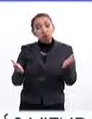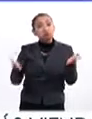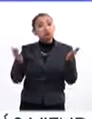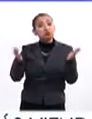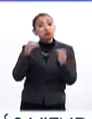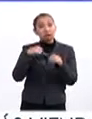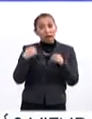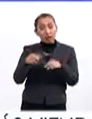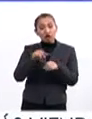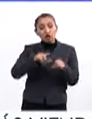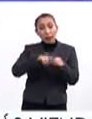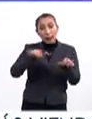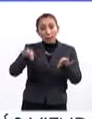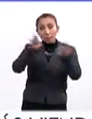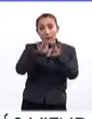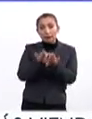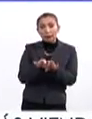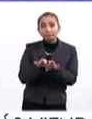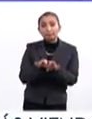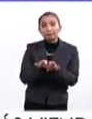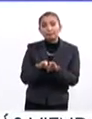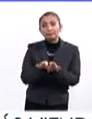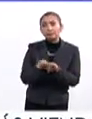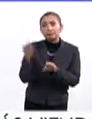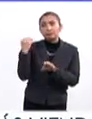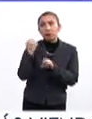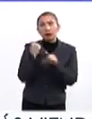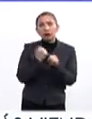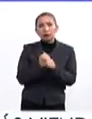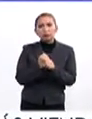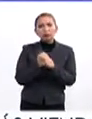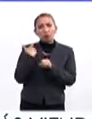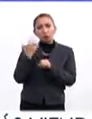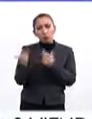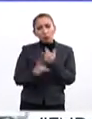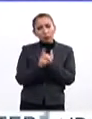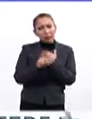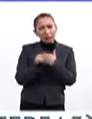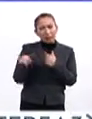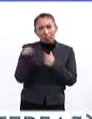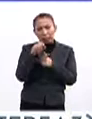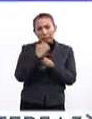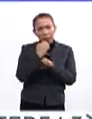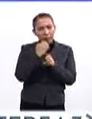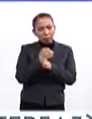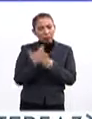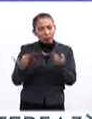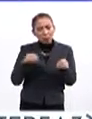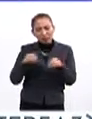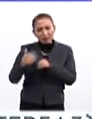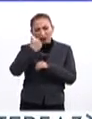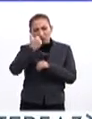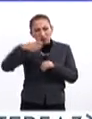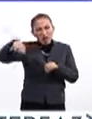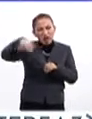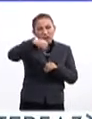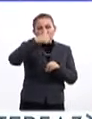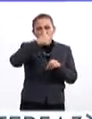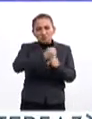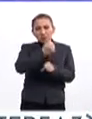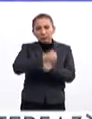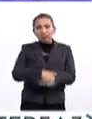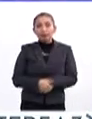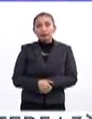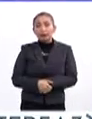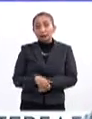social muy importante en años muy turbulentos en el Estado, en movimientos estudiantiles y de violencia.